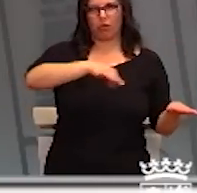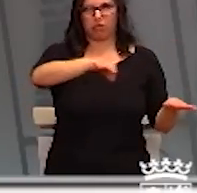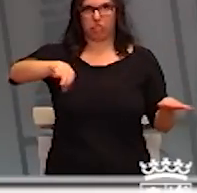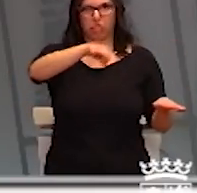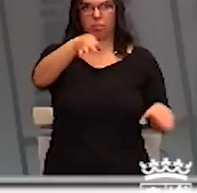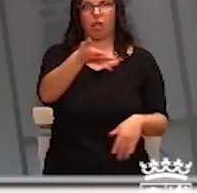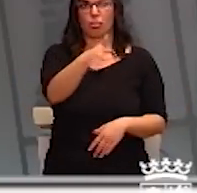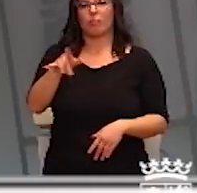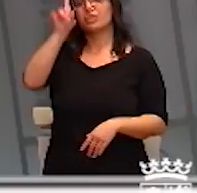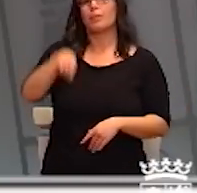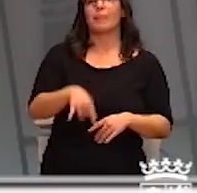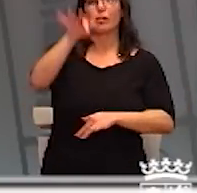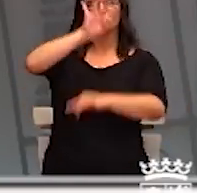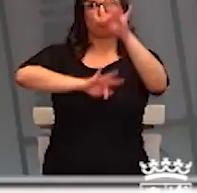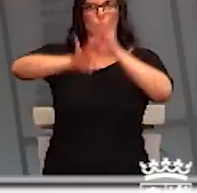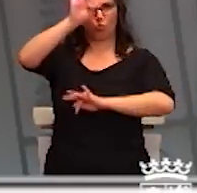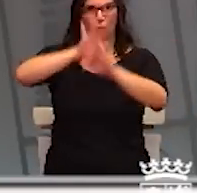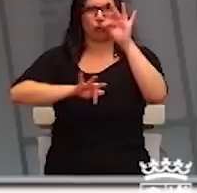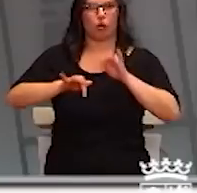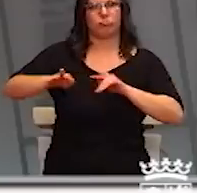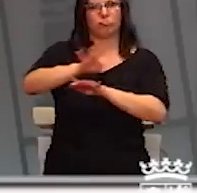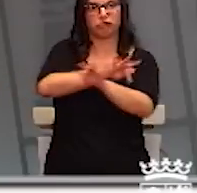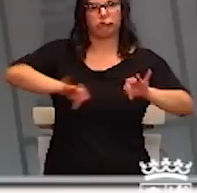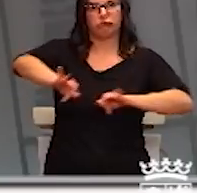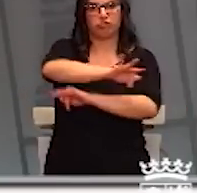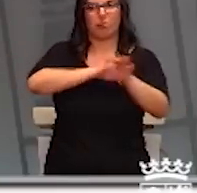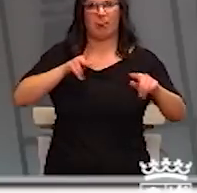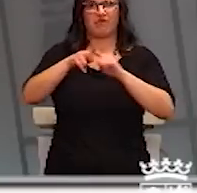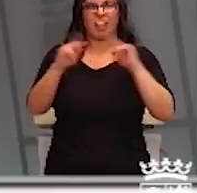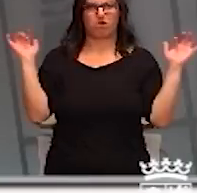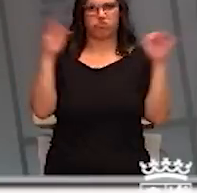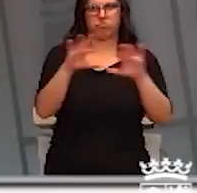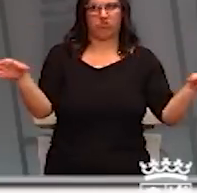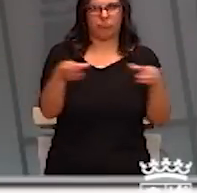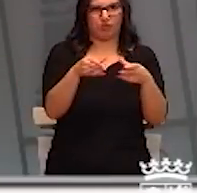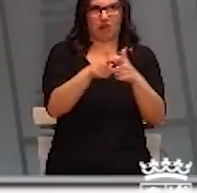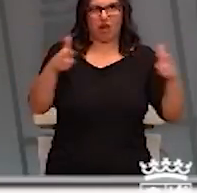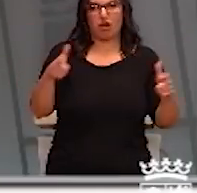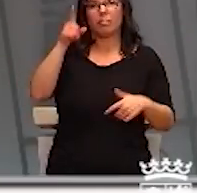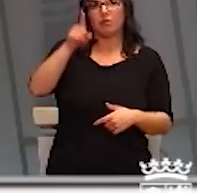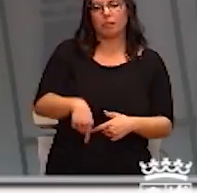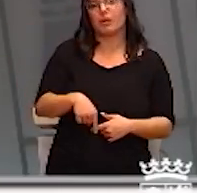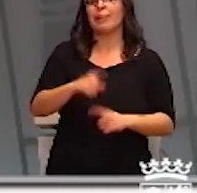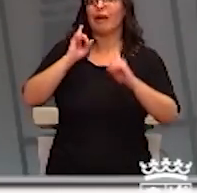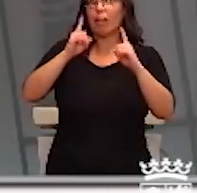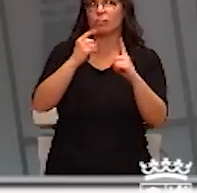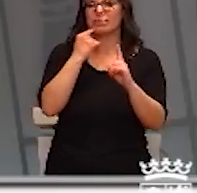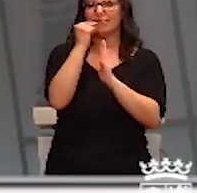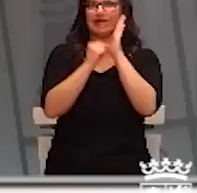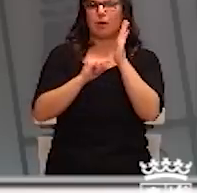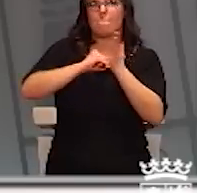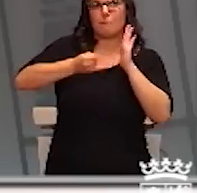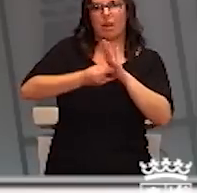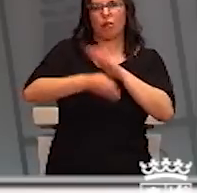de turnos escalonados para reducir las concentraciones de trabajadores y la revisión y actualización, en caso preciso, de los planes de